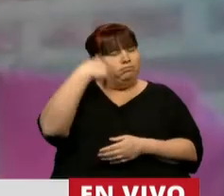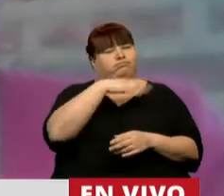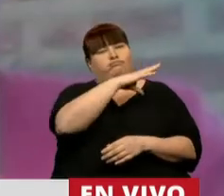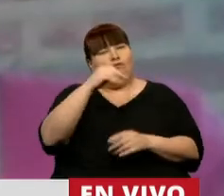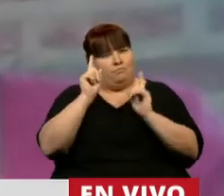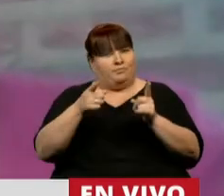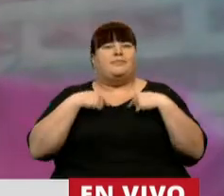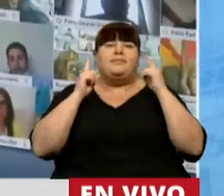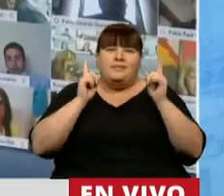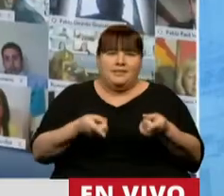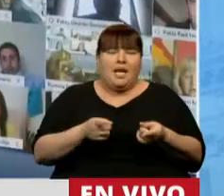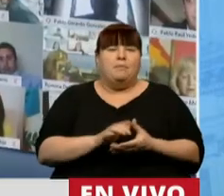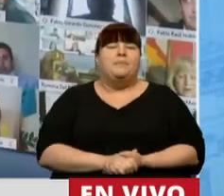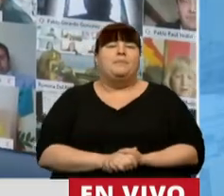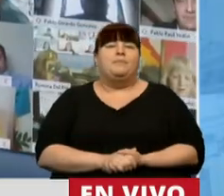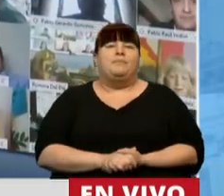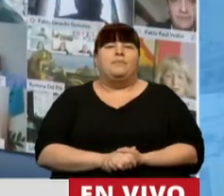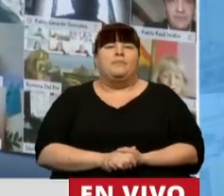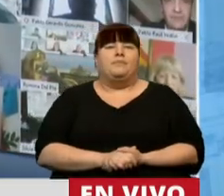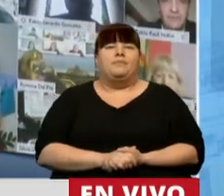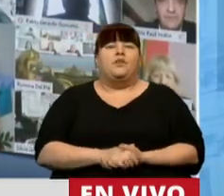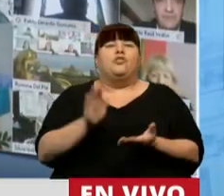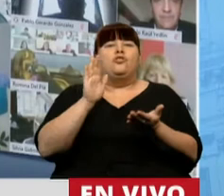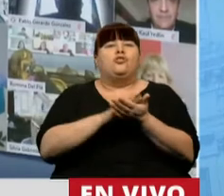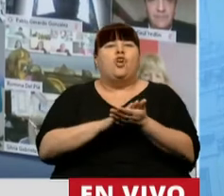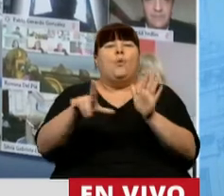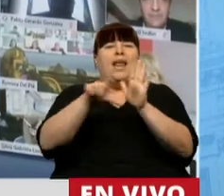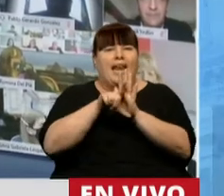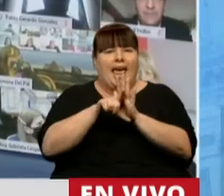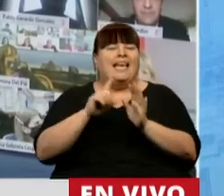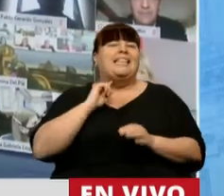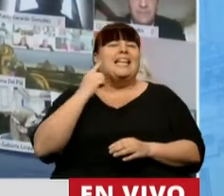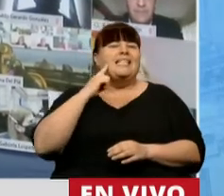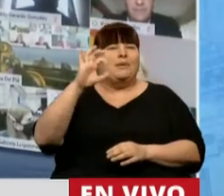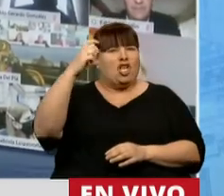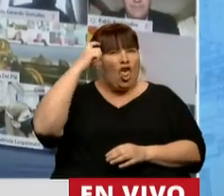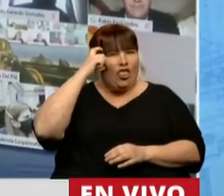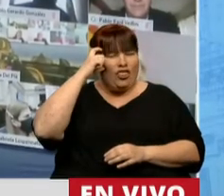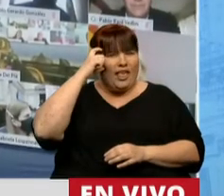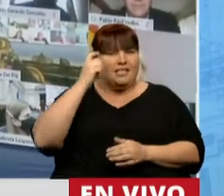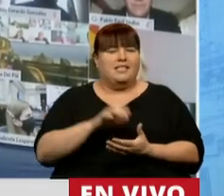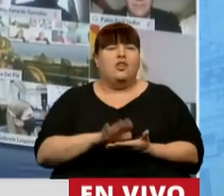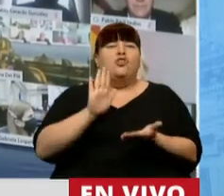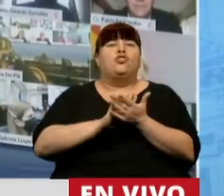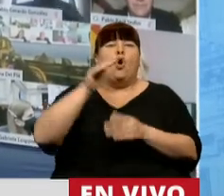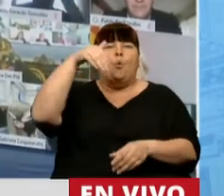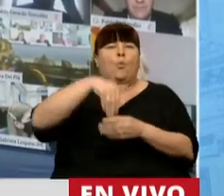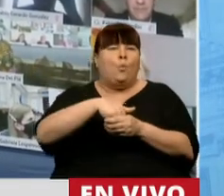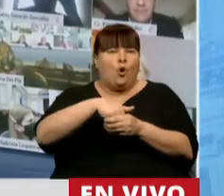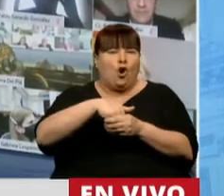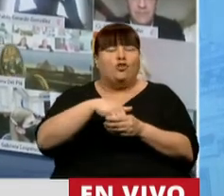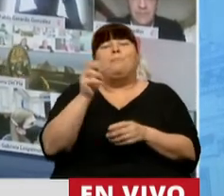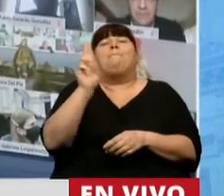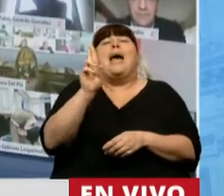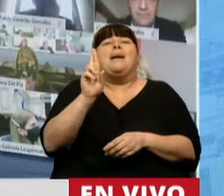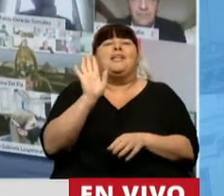y quiero sumar lo que se consolidó con la ley 13.010 del sufragio, el